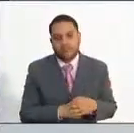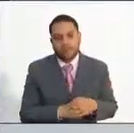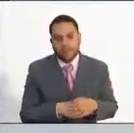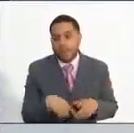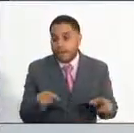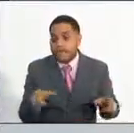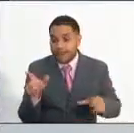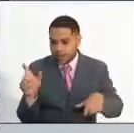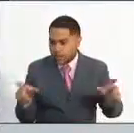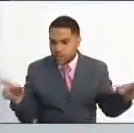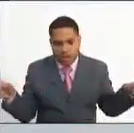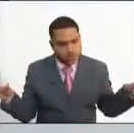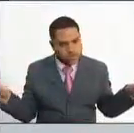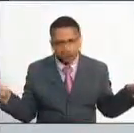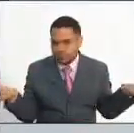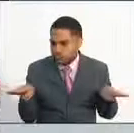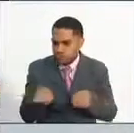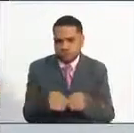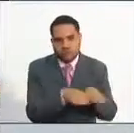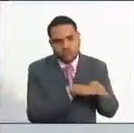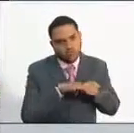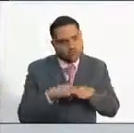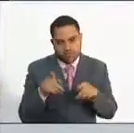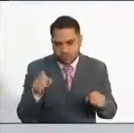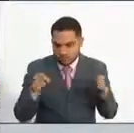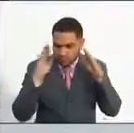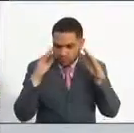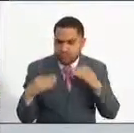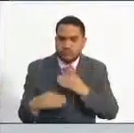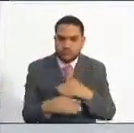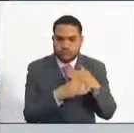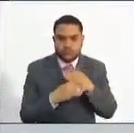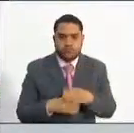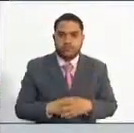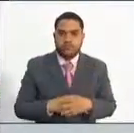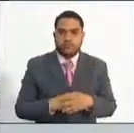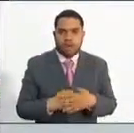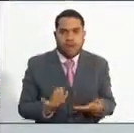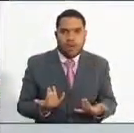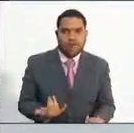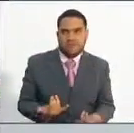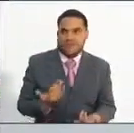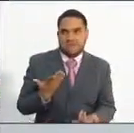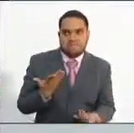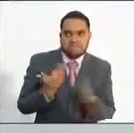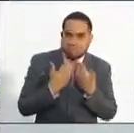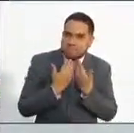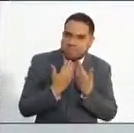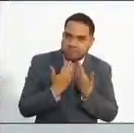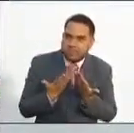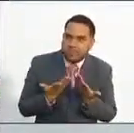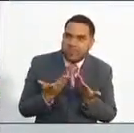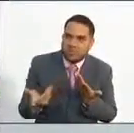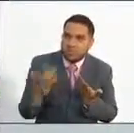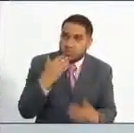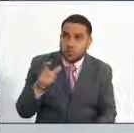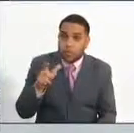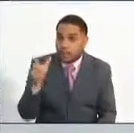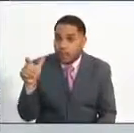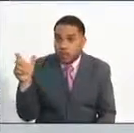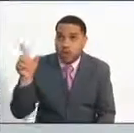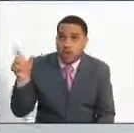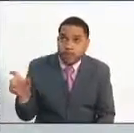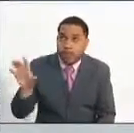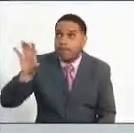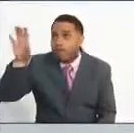condiciones para todos los participantes, de manera que hasta el momento no se ha previsto esa posibilidad, pero es importante